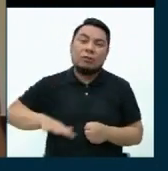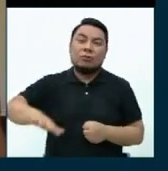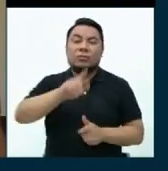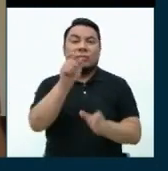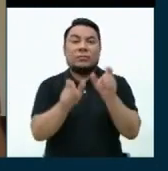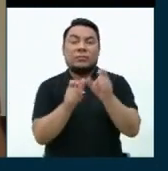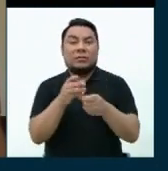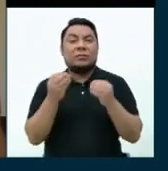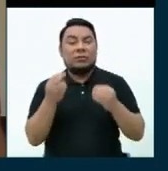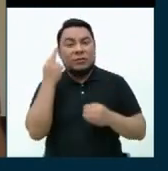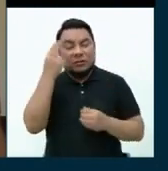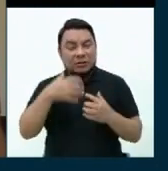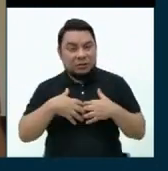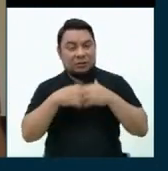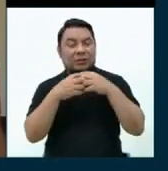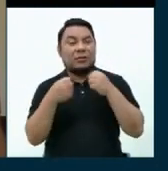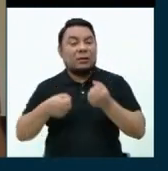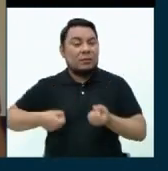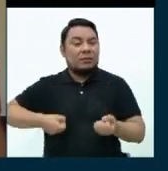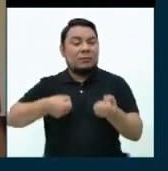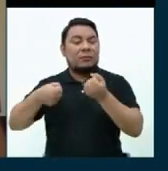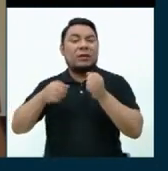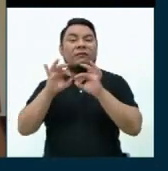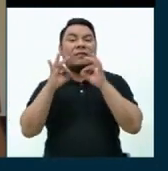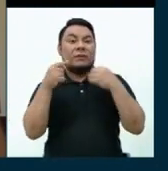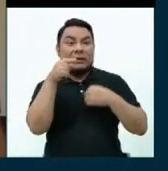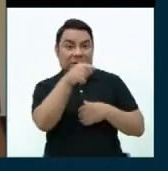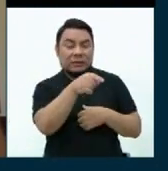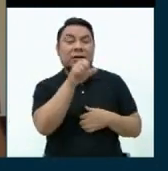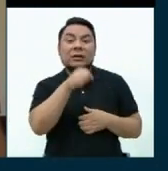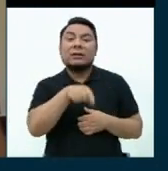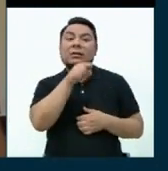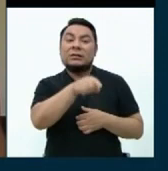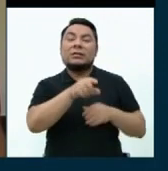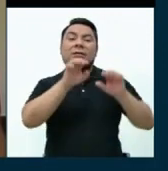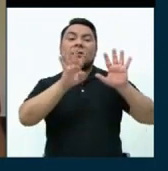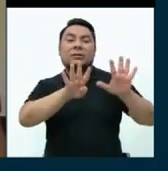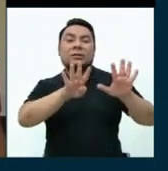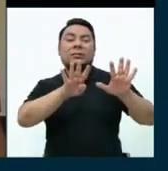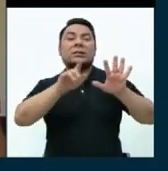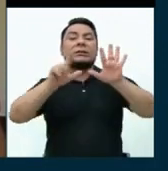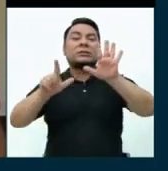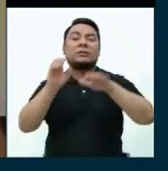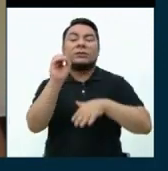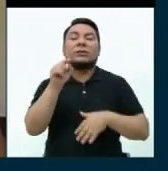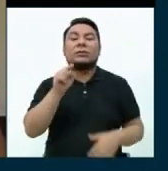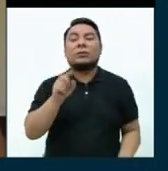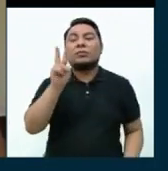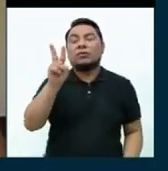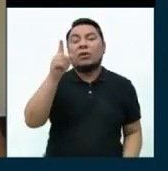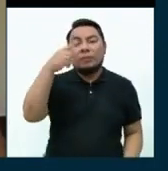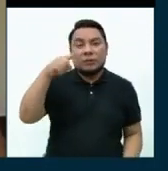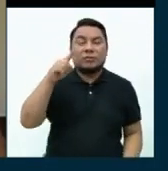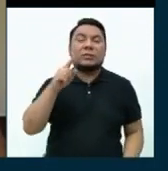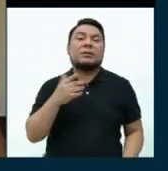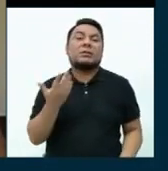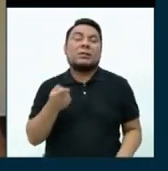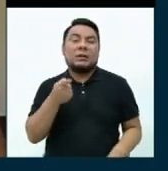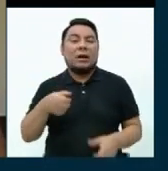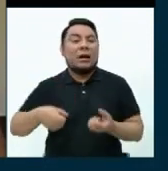eso debemos de fortalecer a la agricultura familiar, el cual representa el 97 por ciento de 2.2 millones de unidades